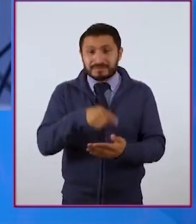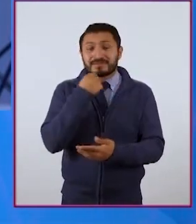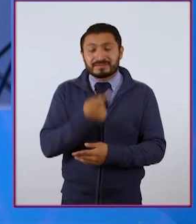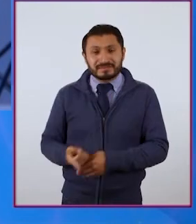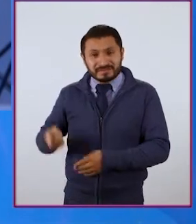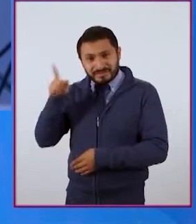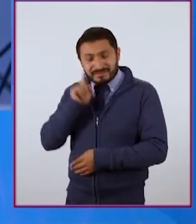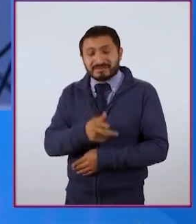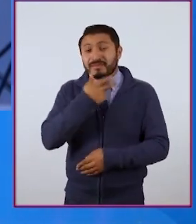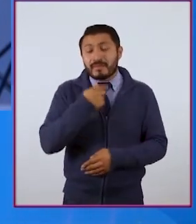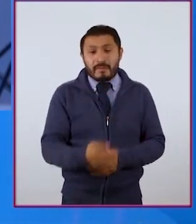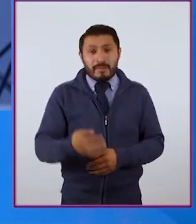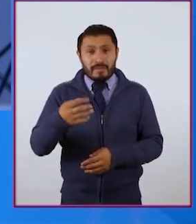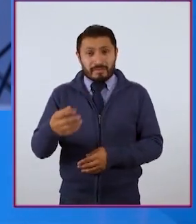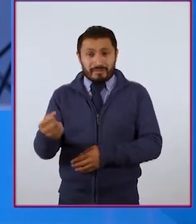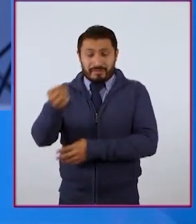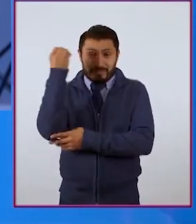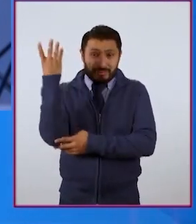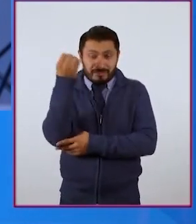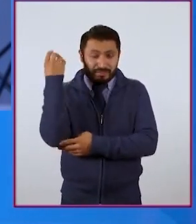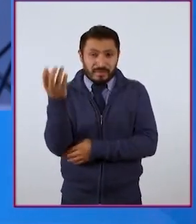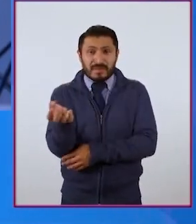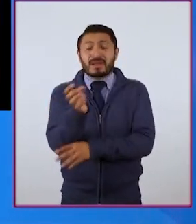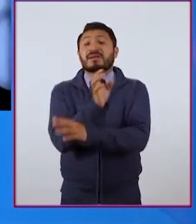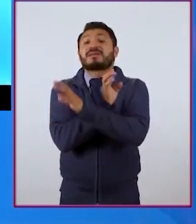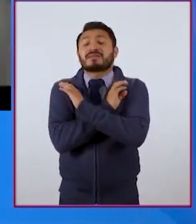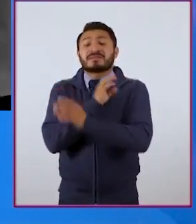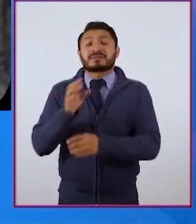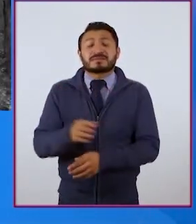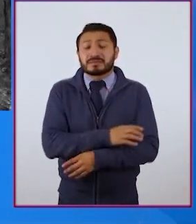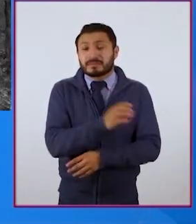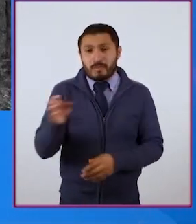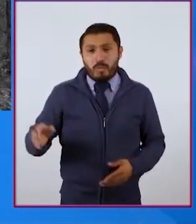en una ceremonia cívica de una comunidad rural.